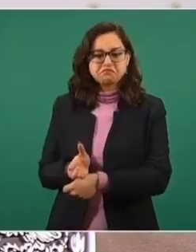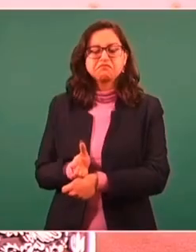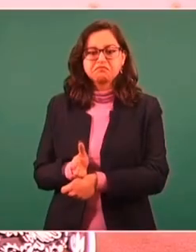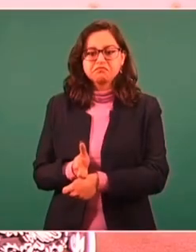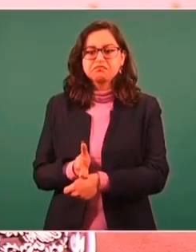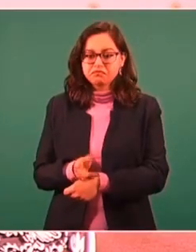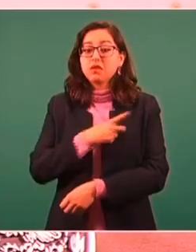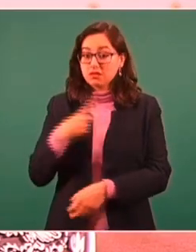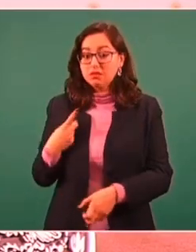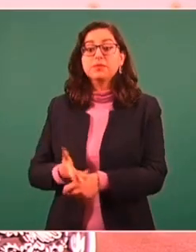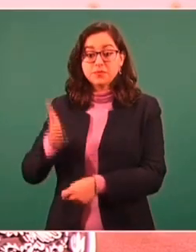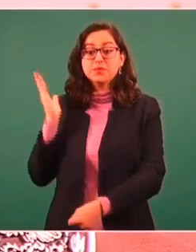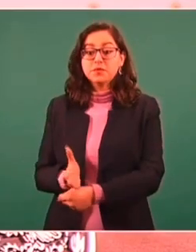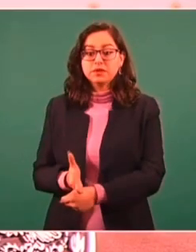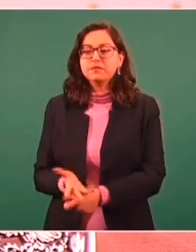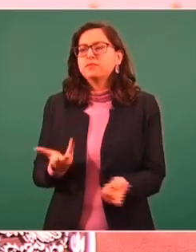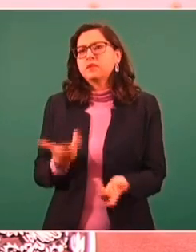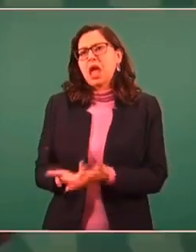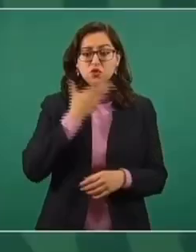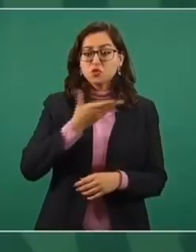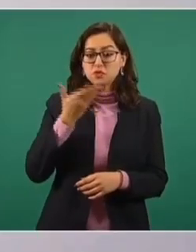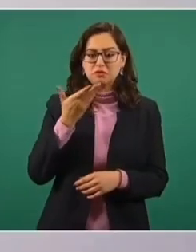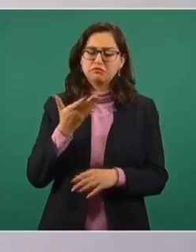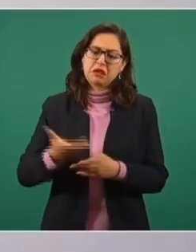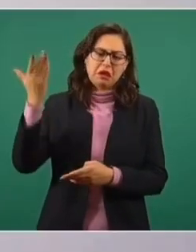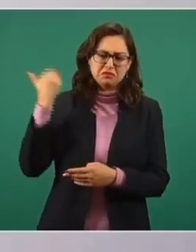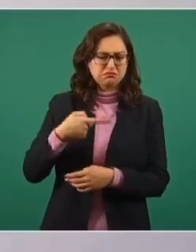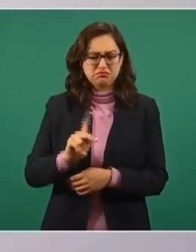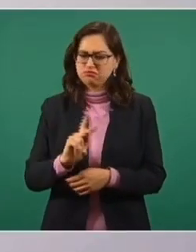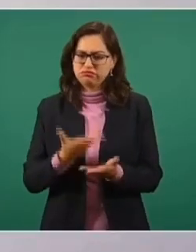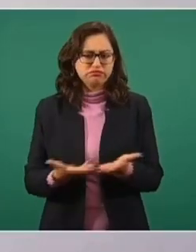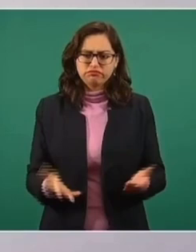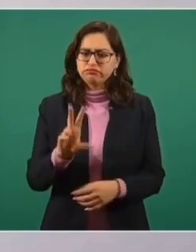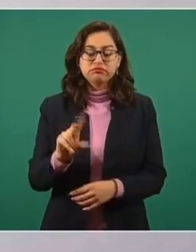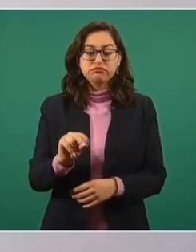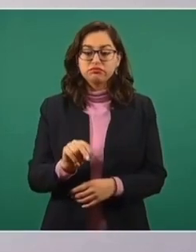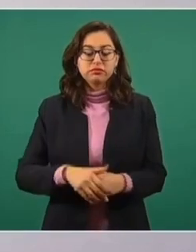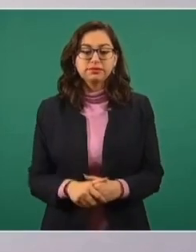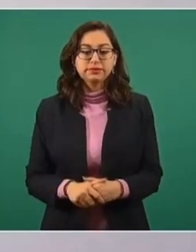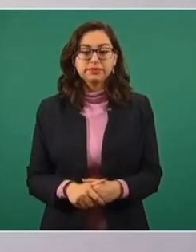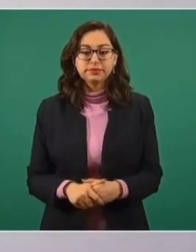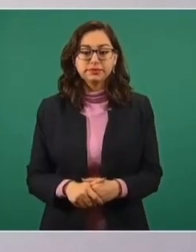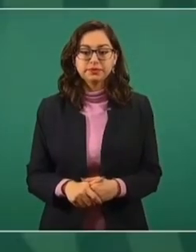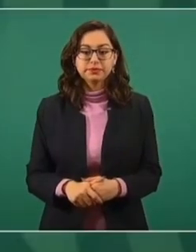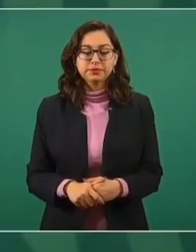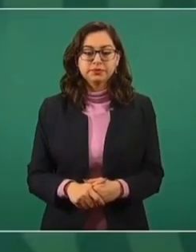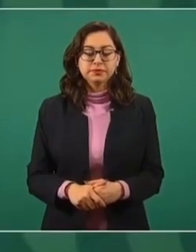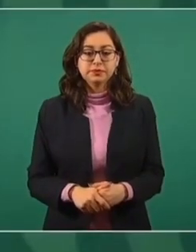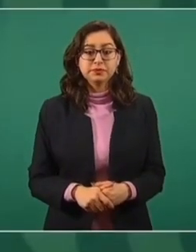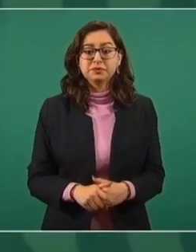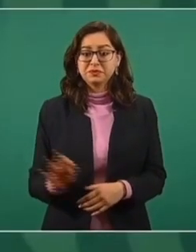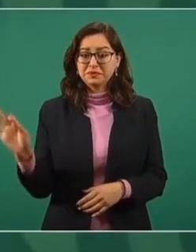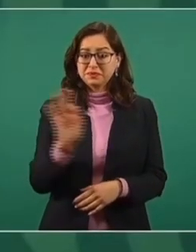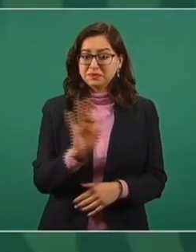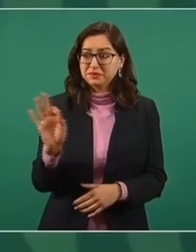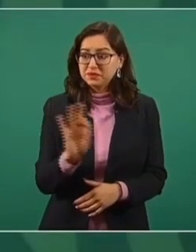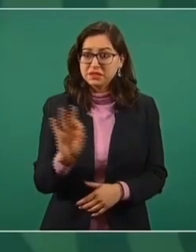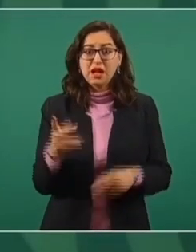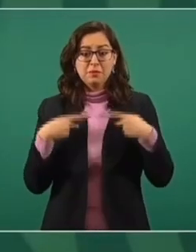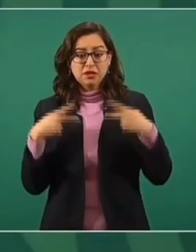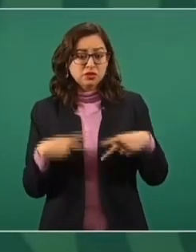sea quien sea. Eso ya no se tolera, no se permite. Y si quedan vestigios, quedan